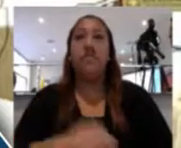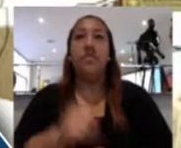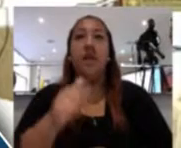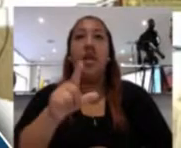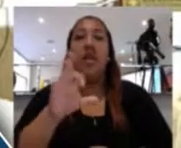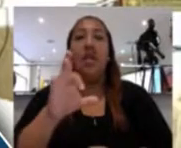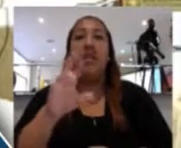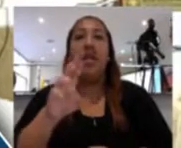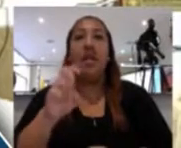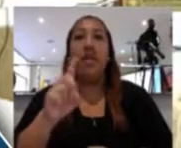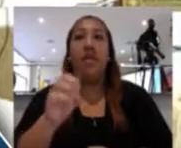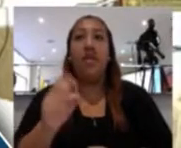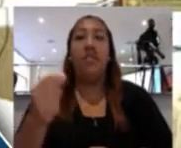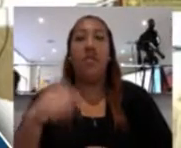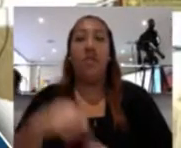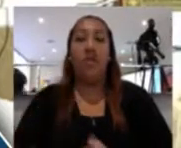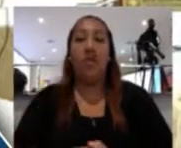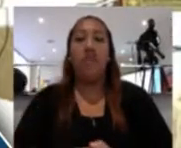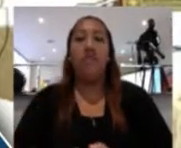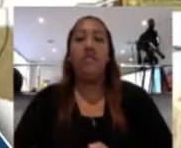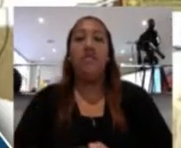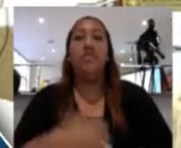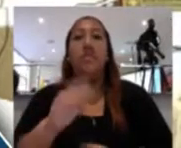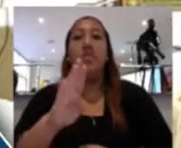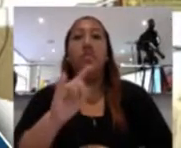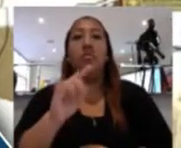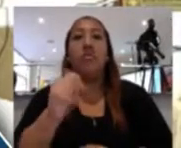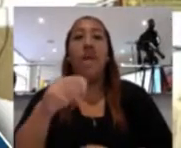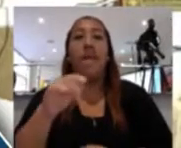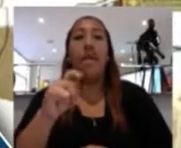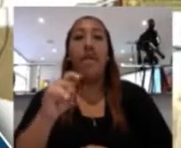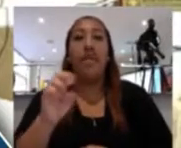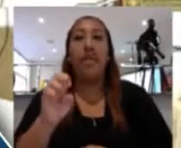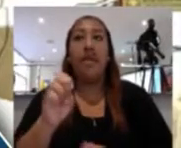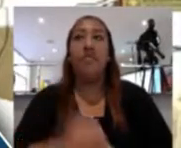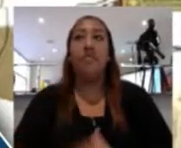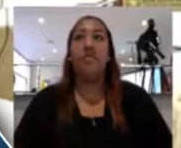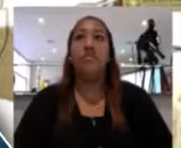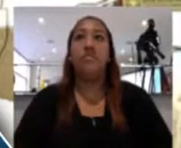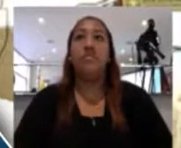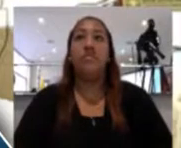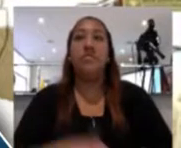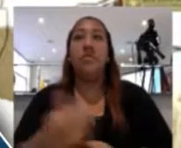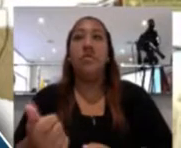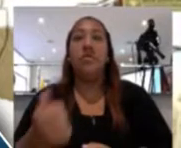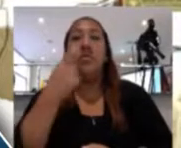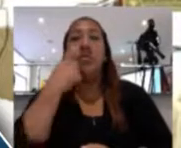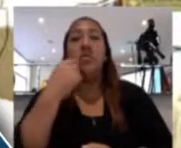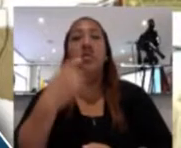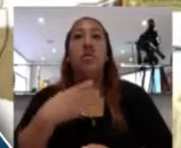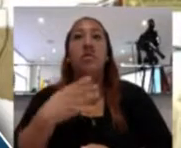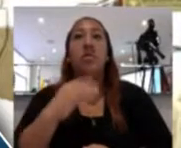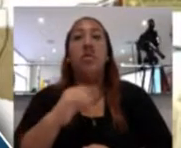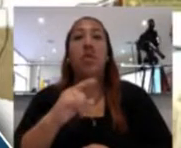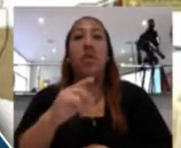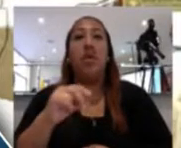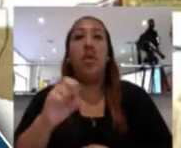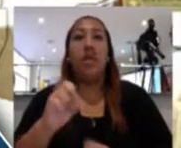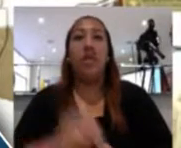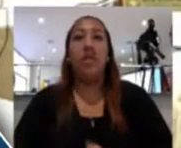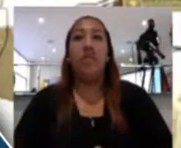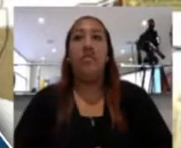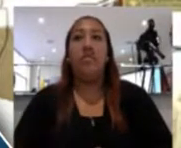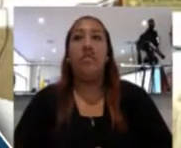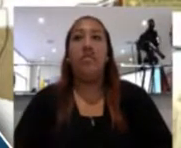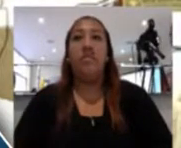Alfredo Ligabriel. Presente. Señor Martín Bustamante Castro. Señor Jorge de Albertis González del Riego.